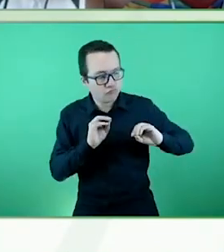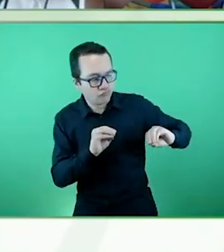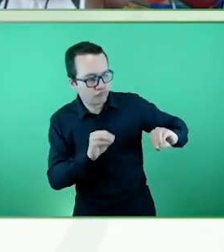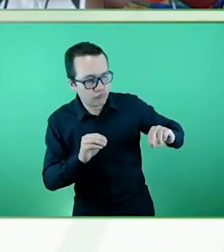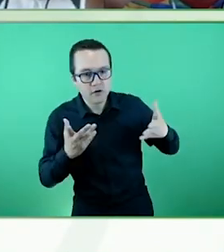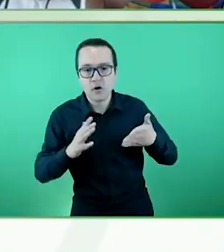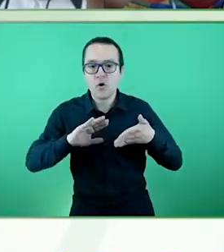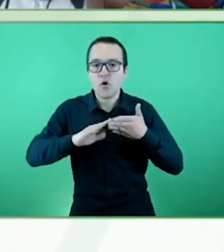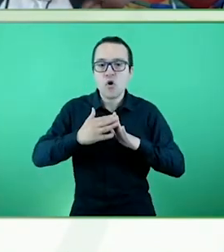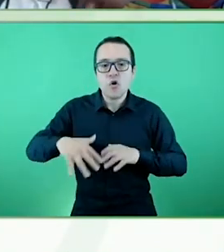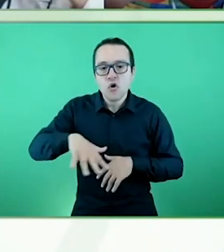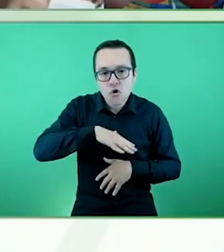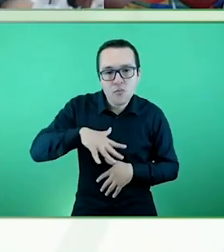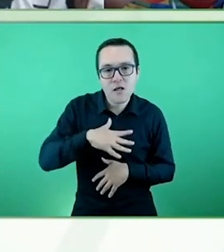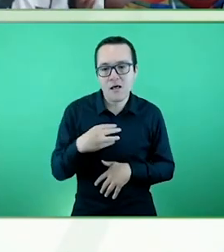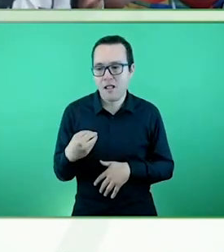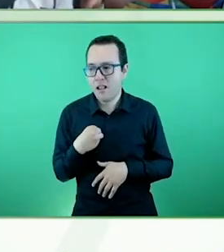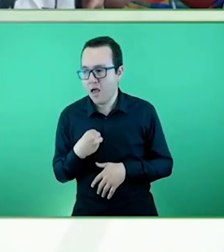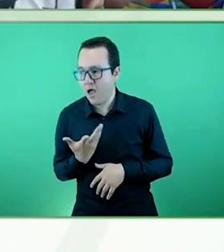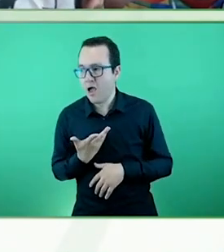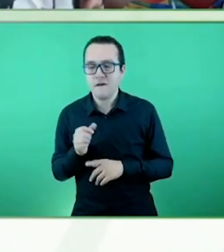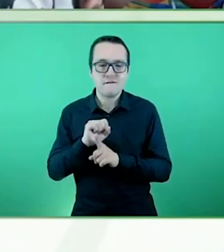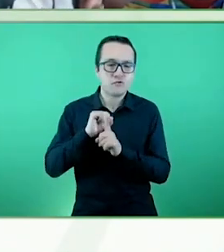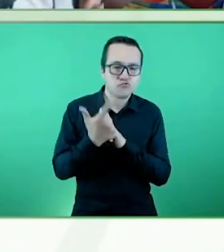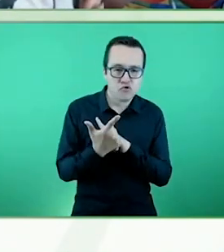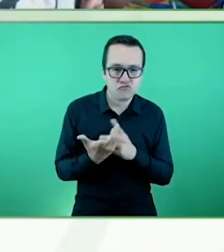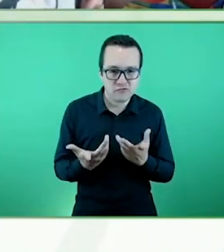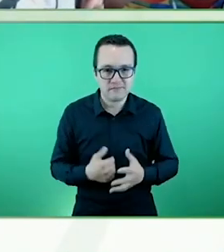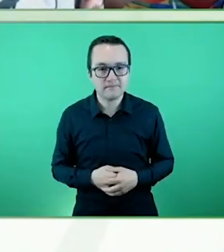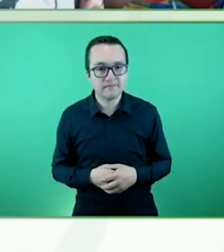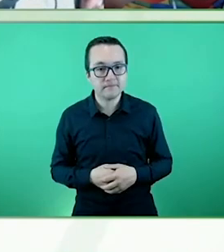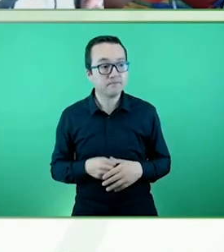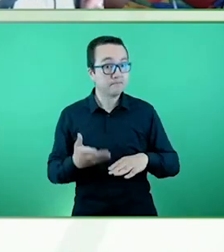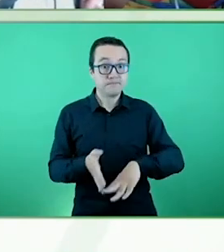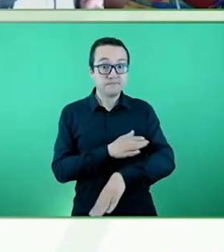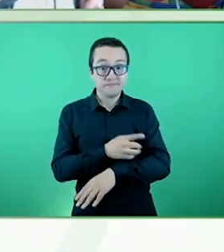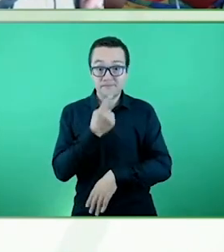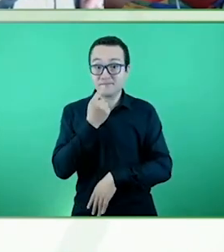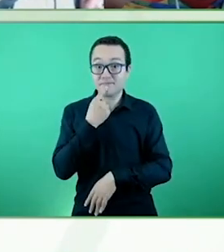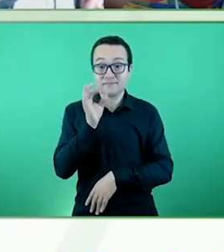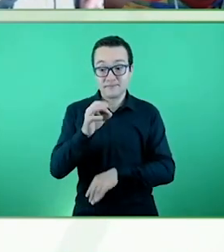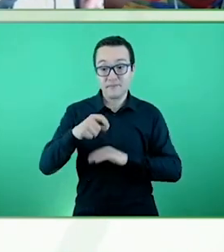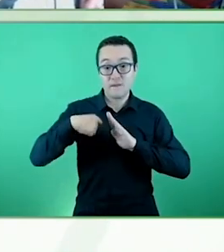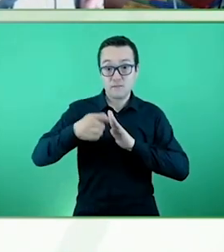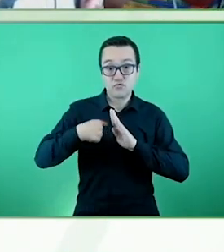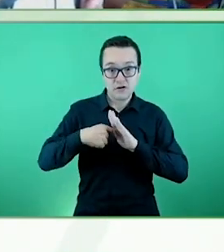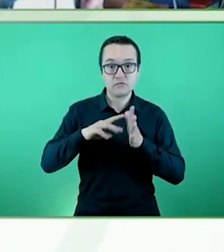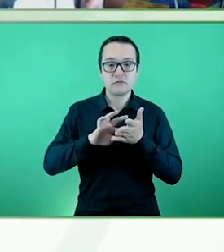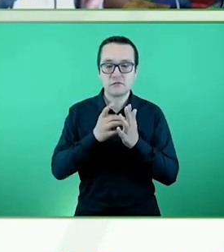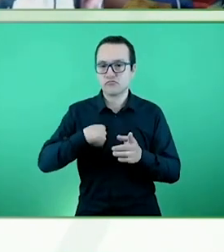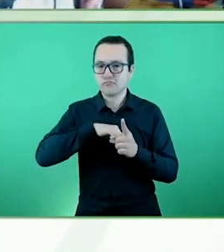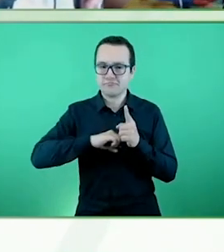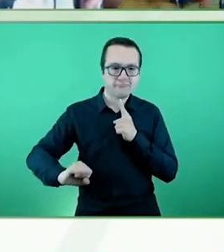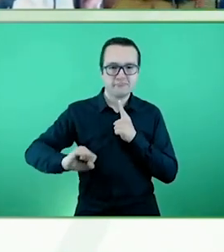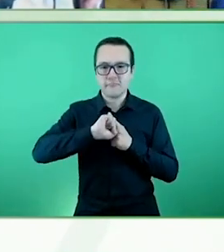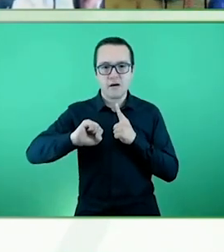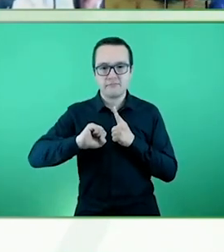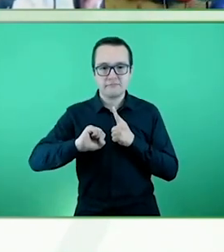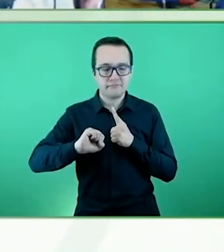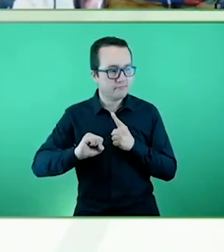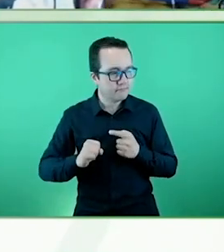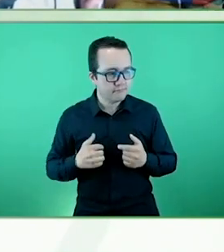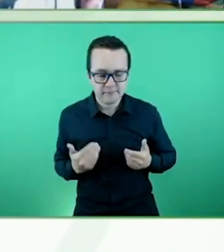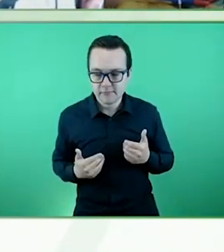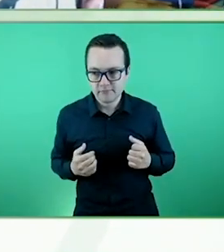es un proyecto, como mencioné al inicio, en donde nosotros hemos tenido grandes retos, pero sin embargo tenemos grandes